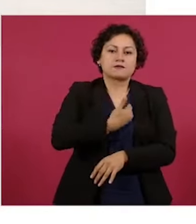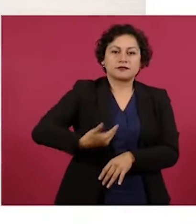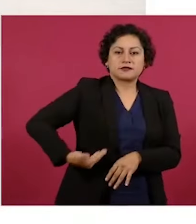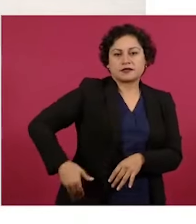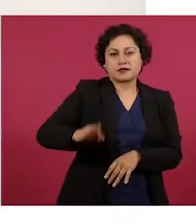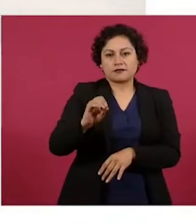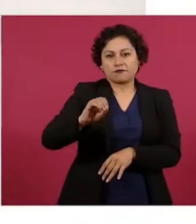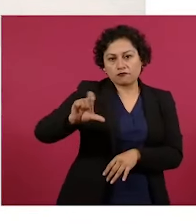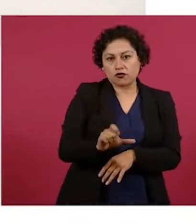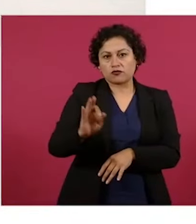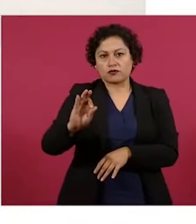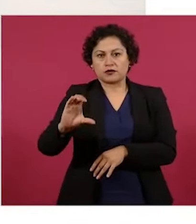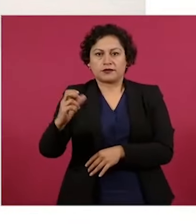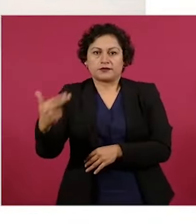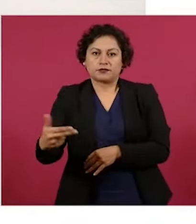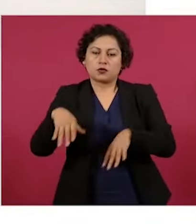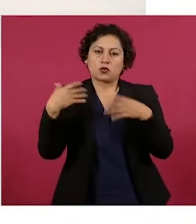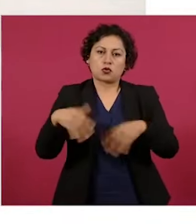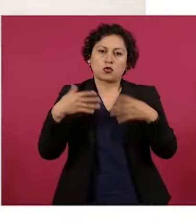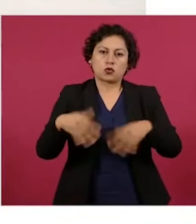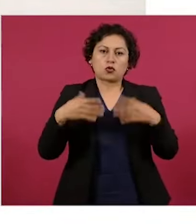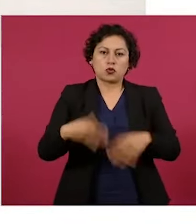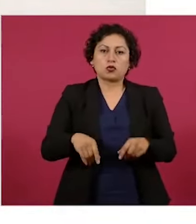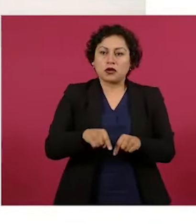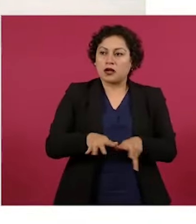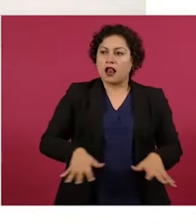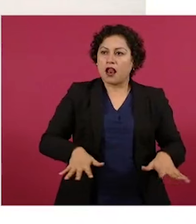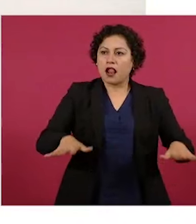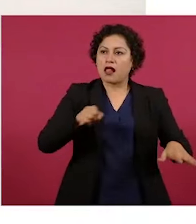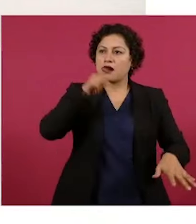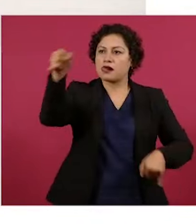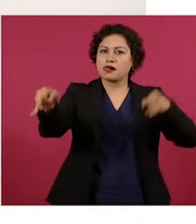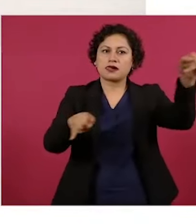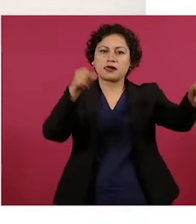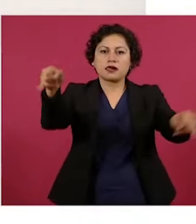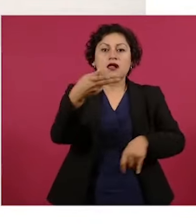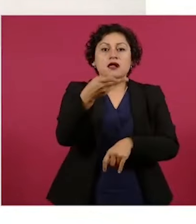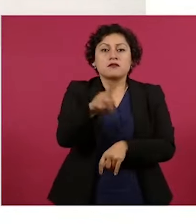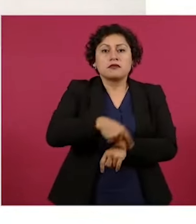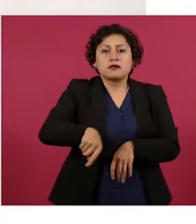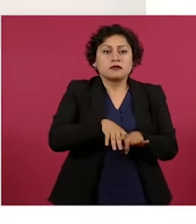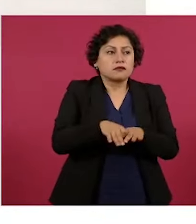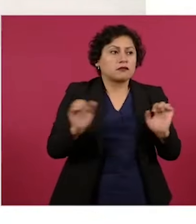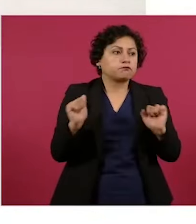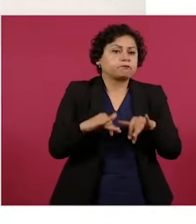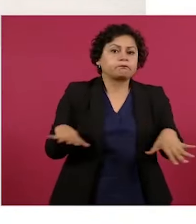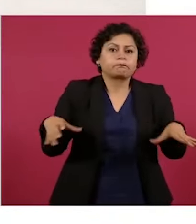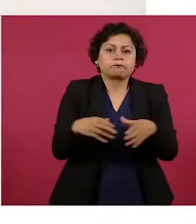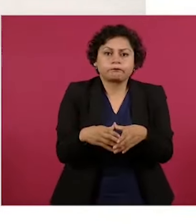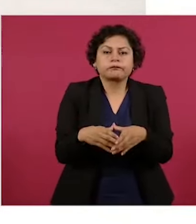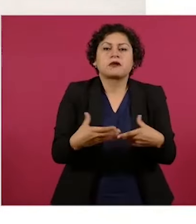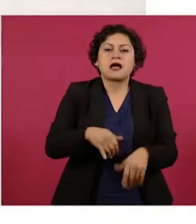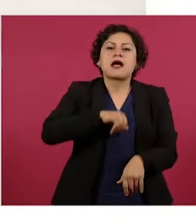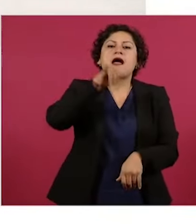expanden seis veces en territorio y la población sólo crece dos veces. En esa época se financiaron viviendas de 27 metros